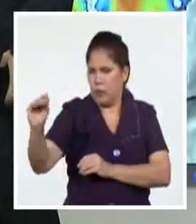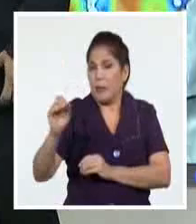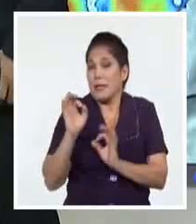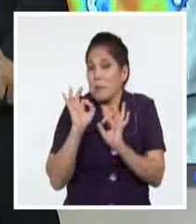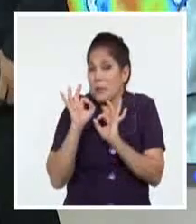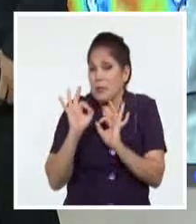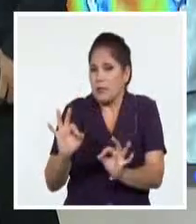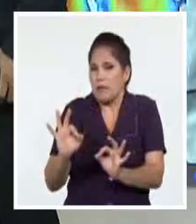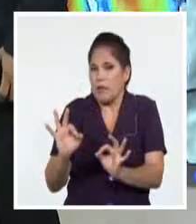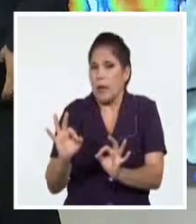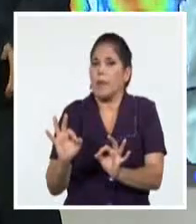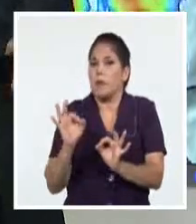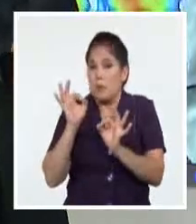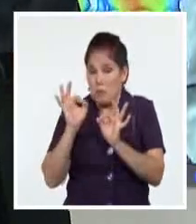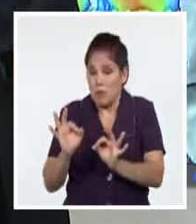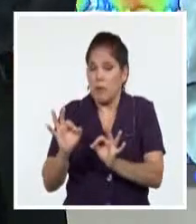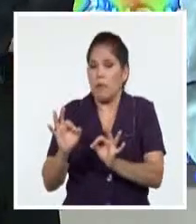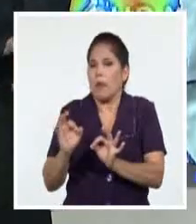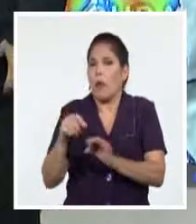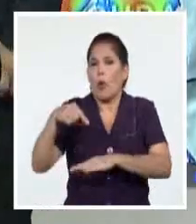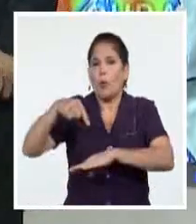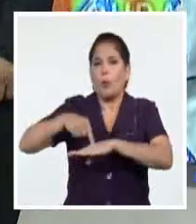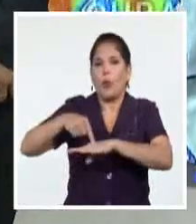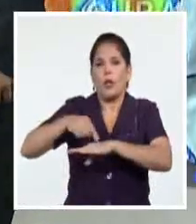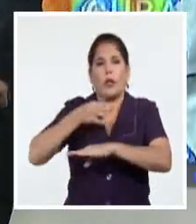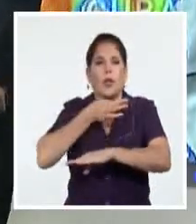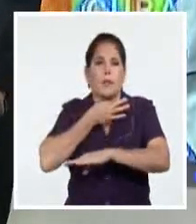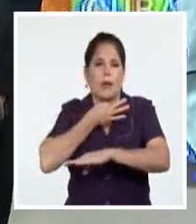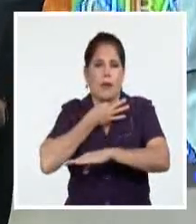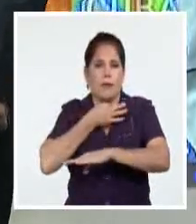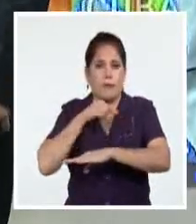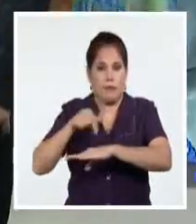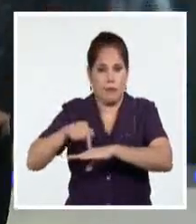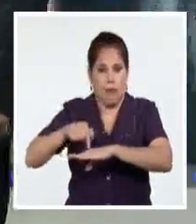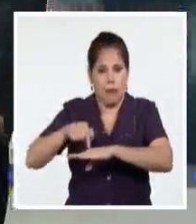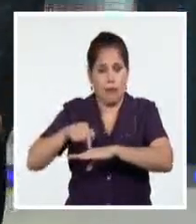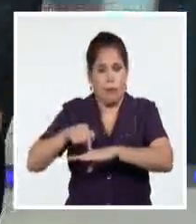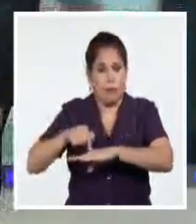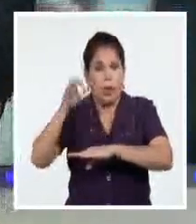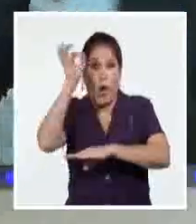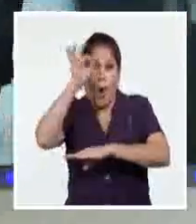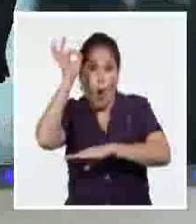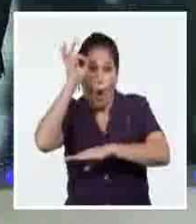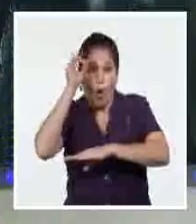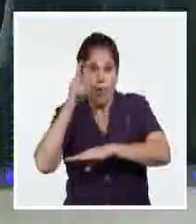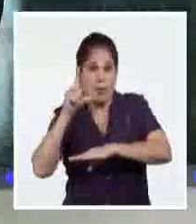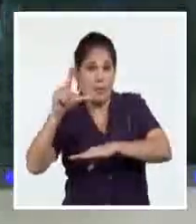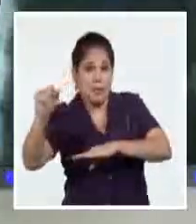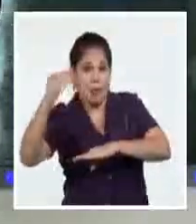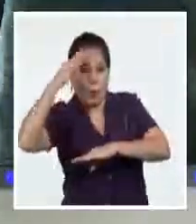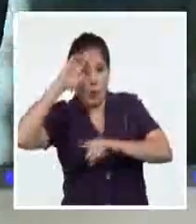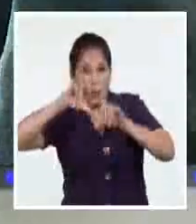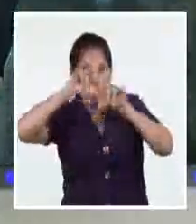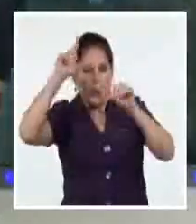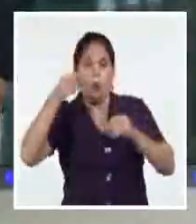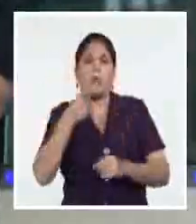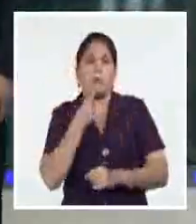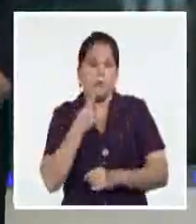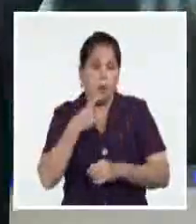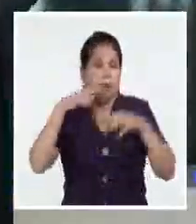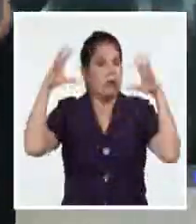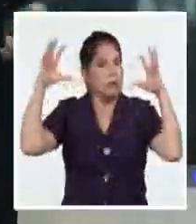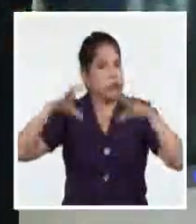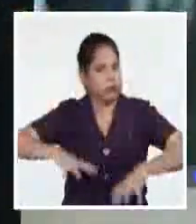específicamente por las inmediaciones de Puerto Esperanza. Pero aunque el ojo del huracán salió de la isla, sus efectos se siguieron